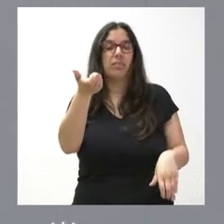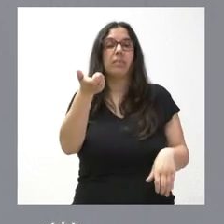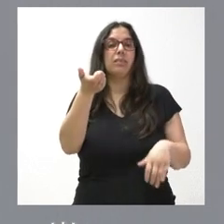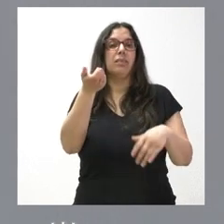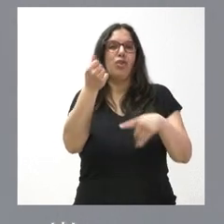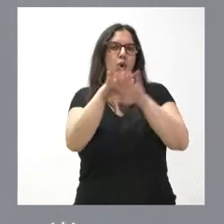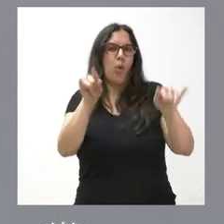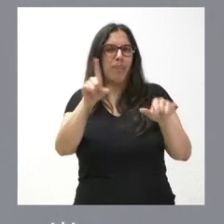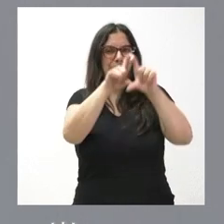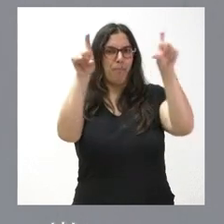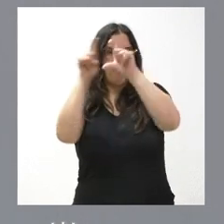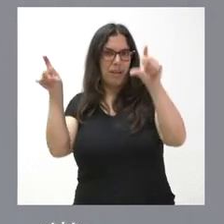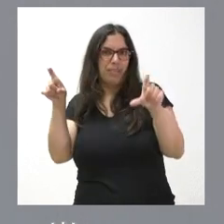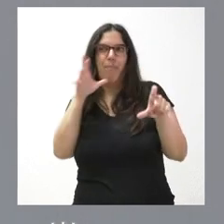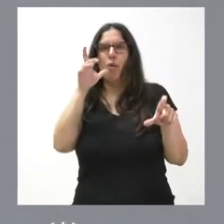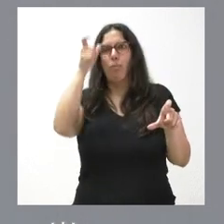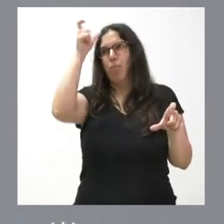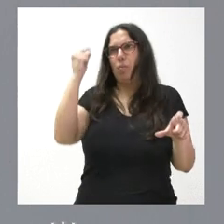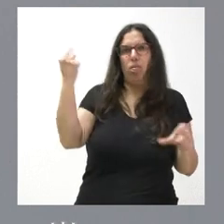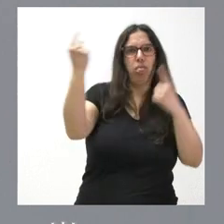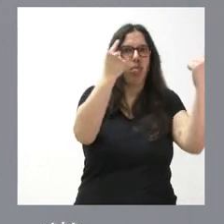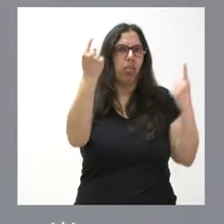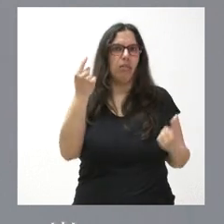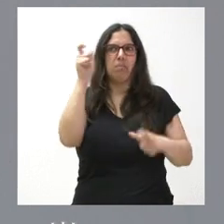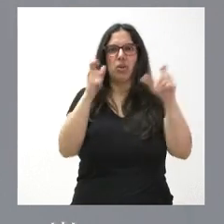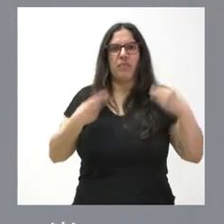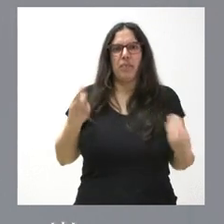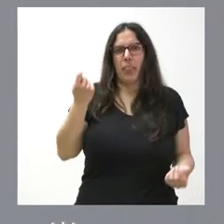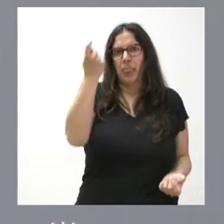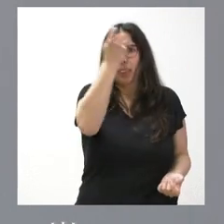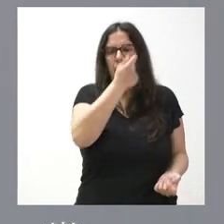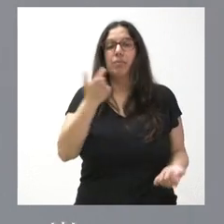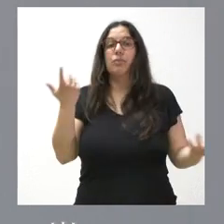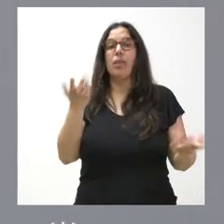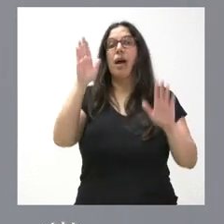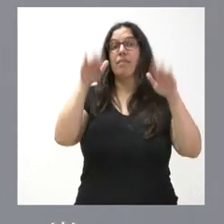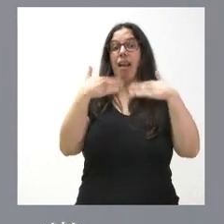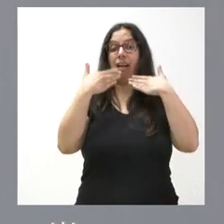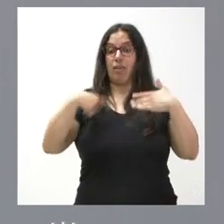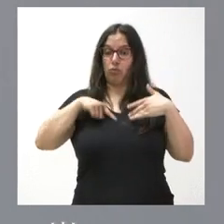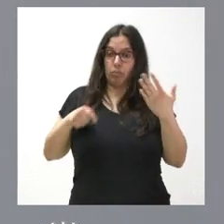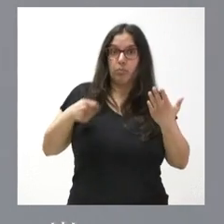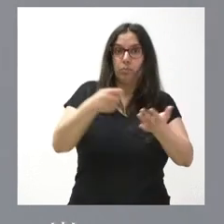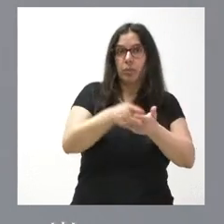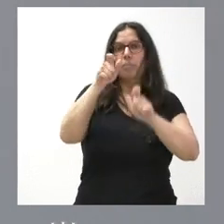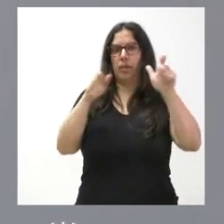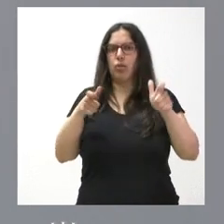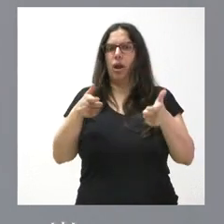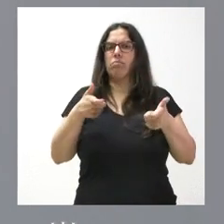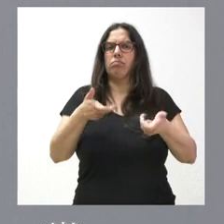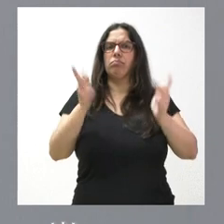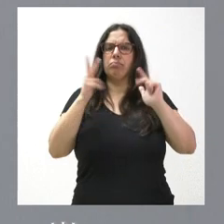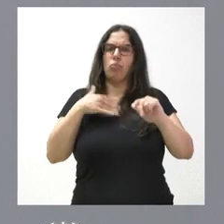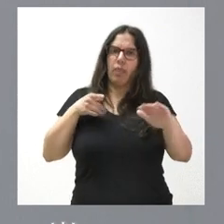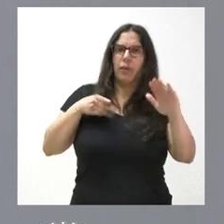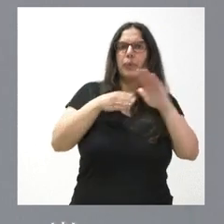localización y que esta aportación económica hace que muchas personas tengan capacidad de tener acceso a una ruta de transporte por carreteras gracias